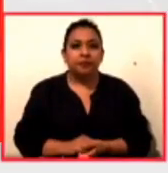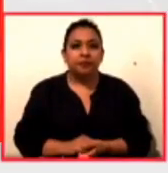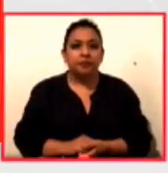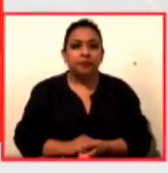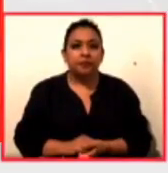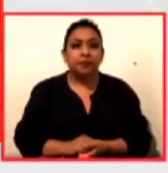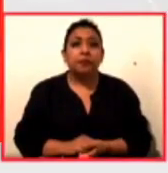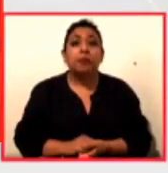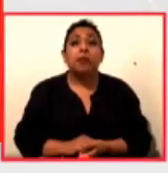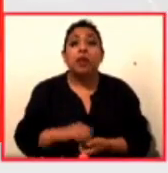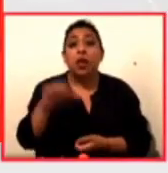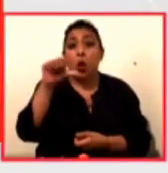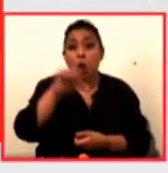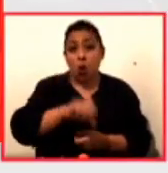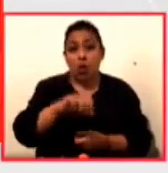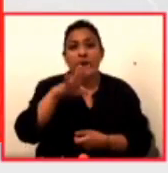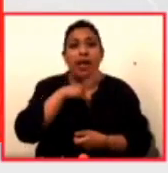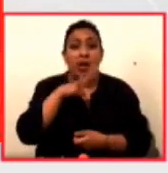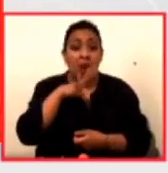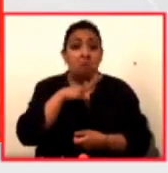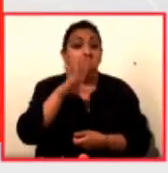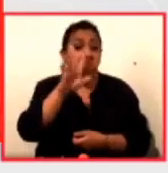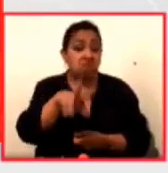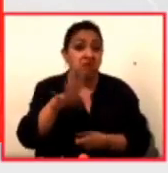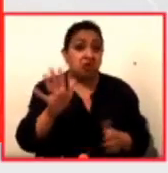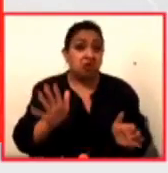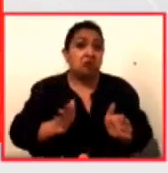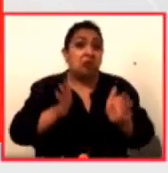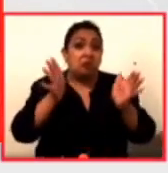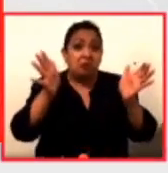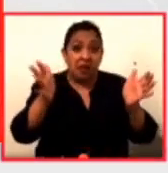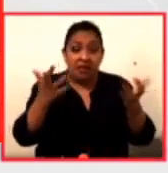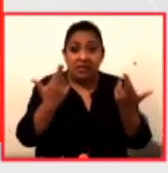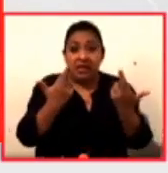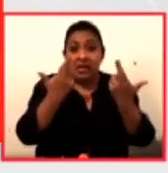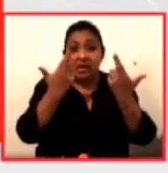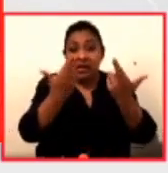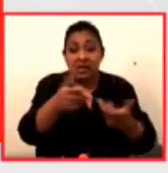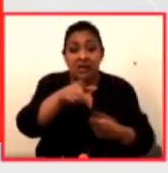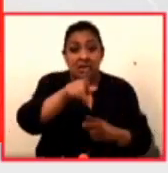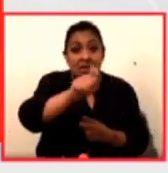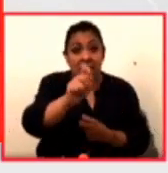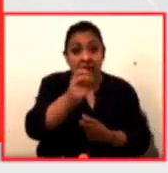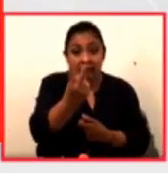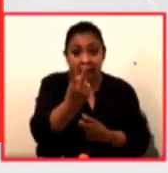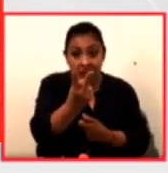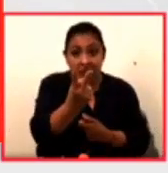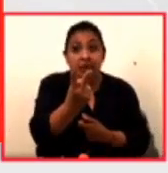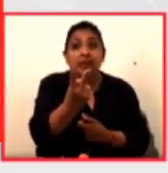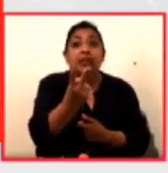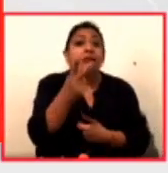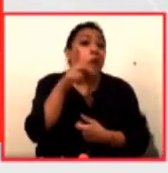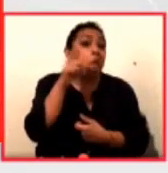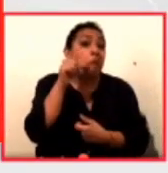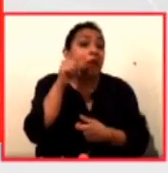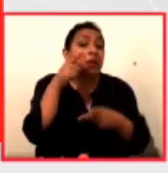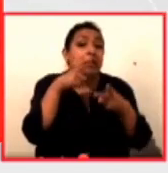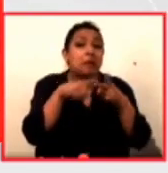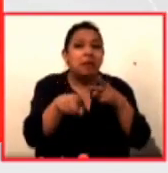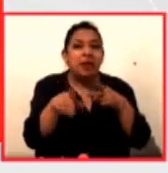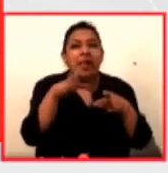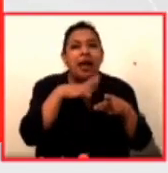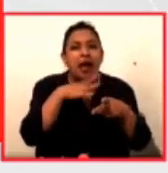Les tenemos una muy muy buena sorpresa. un regalo de Canal 22 que inicia mañana. Es una serie